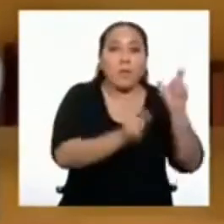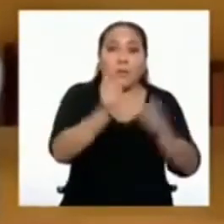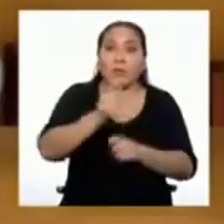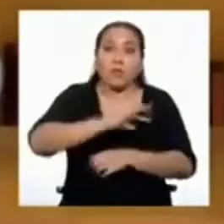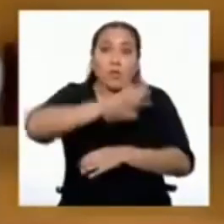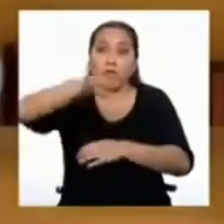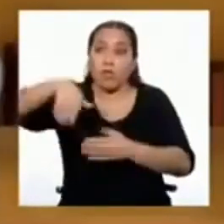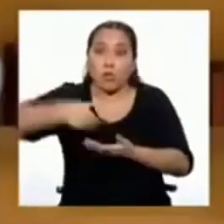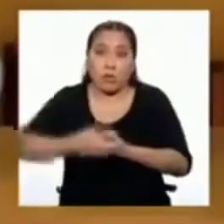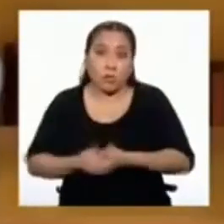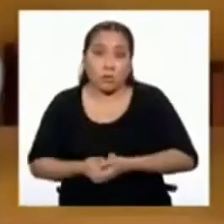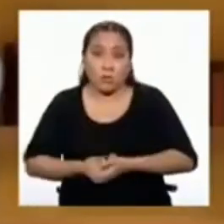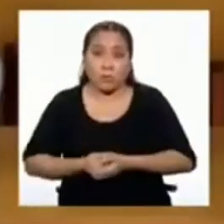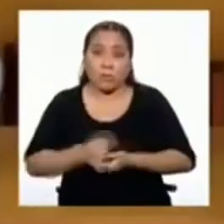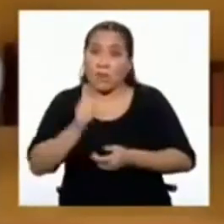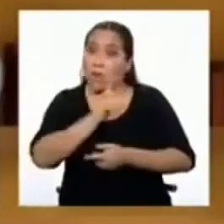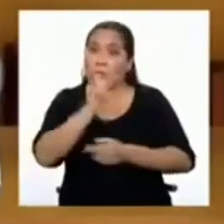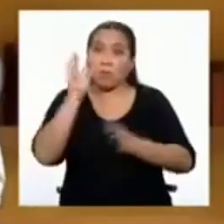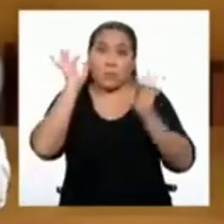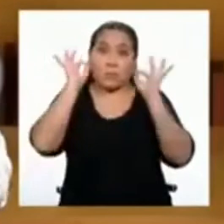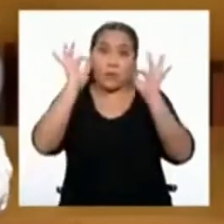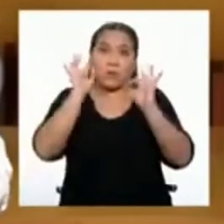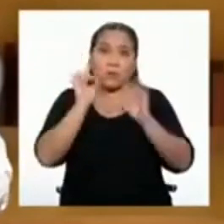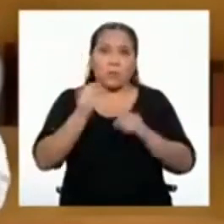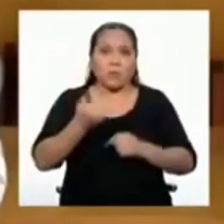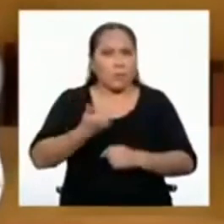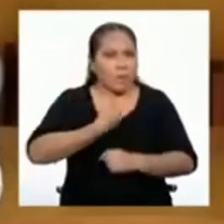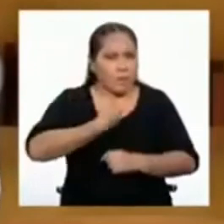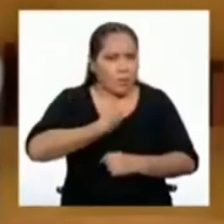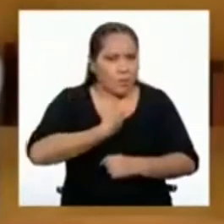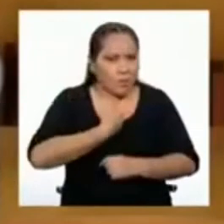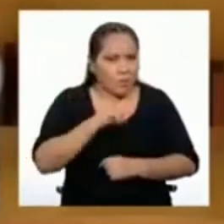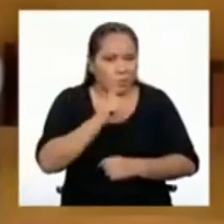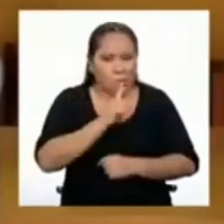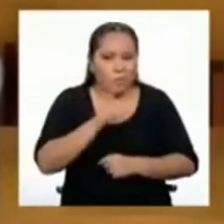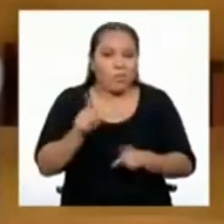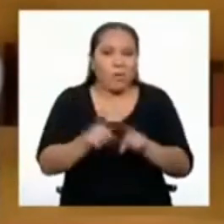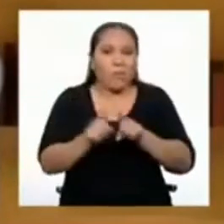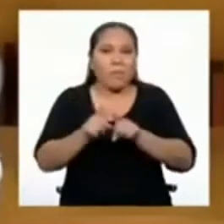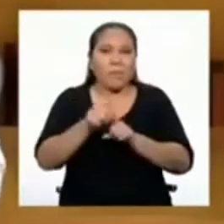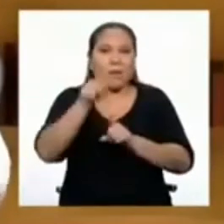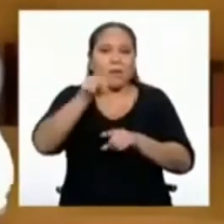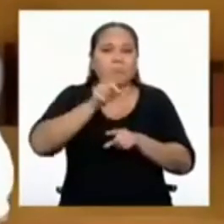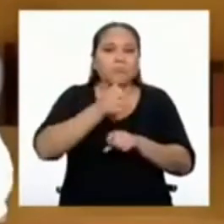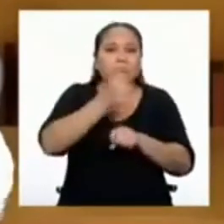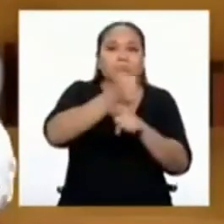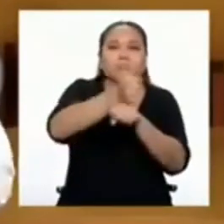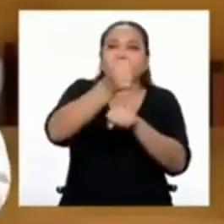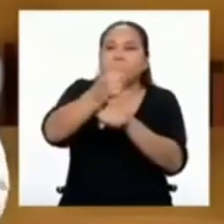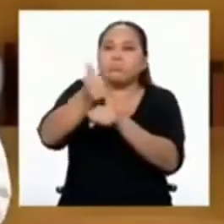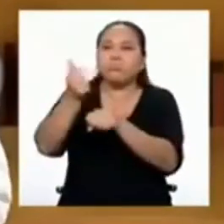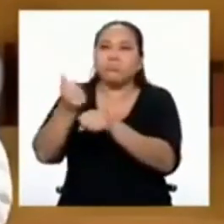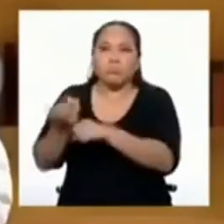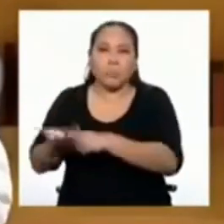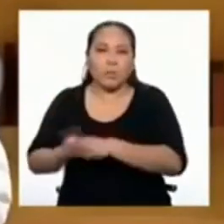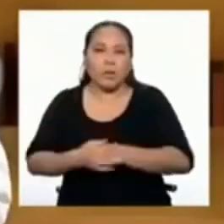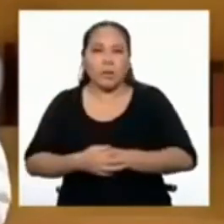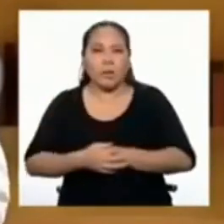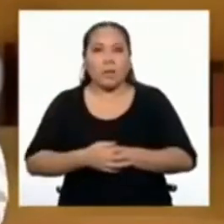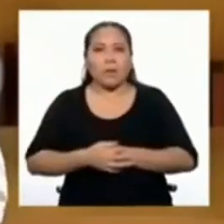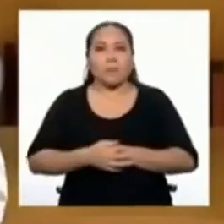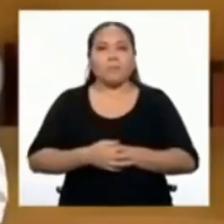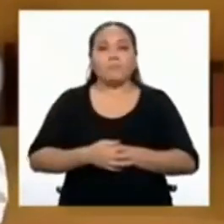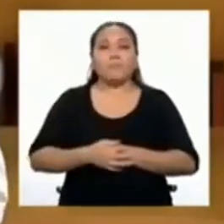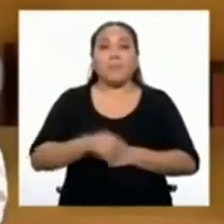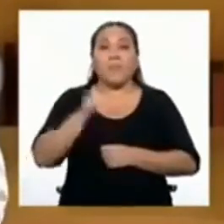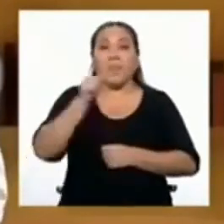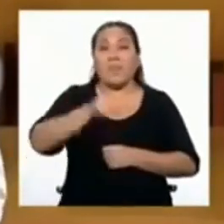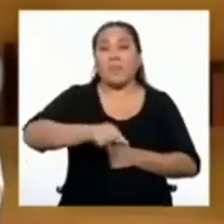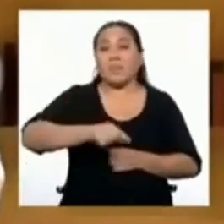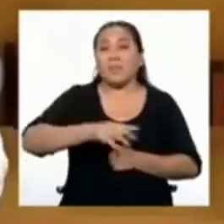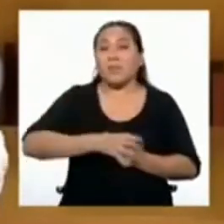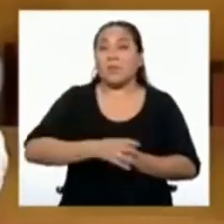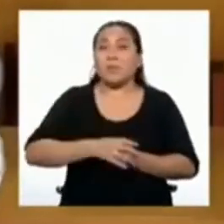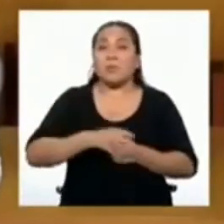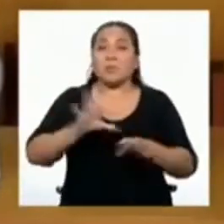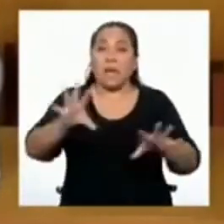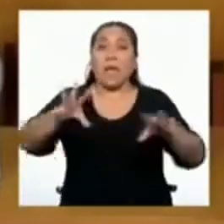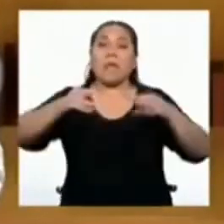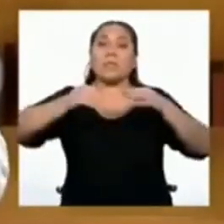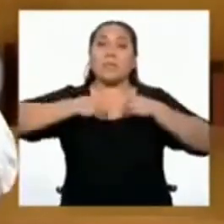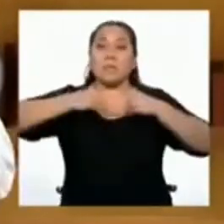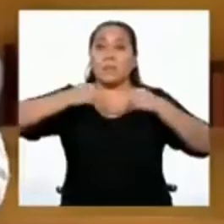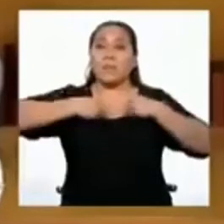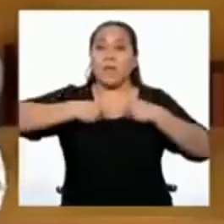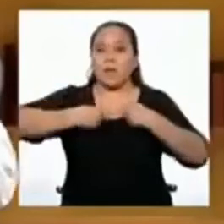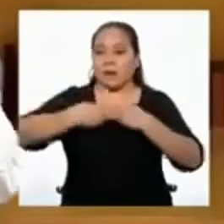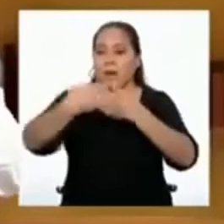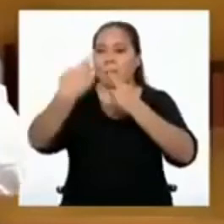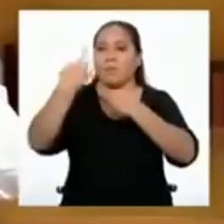riesgoso. No solo para nosotros, sino también para los demás. Esta situación nos hace pensar que debemos asumir nuestro